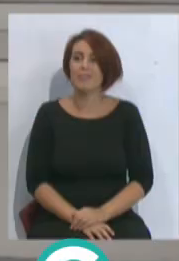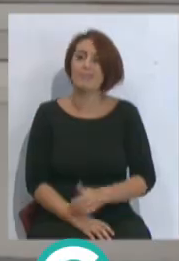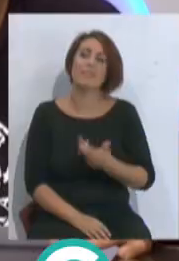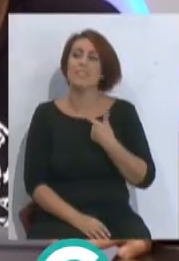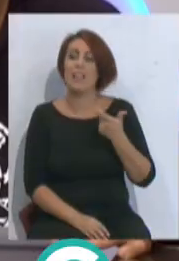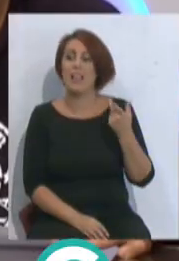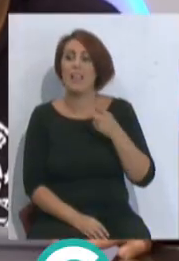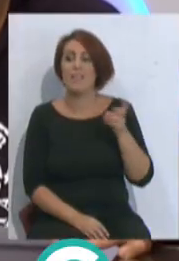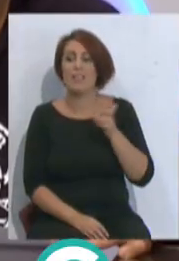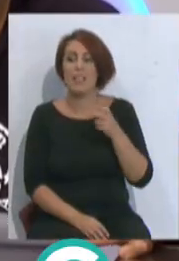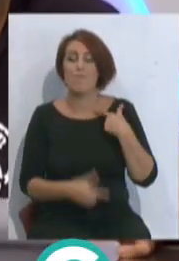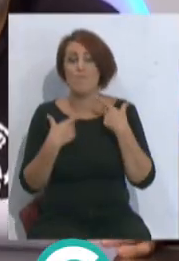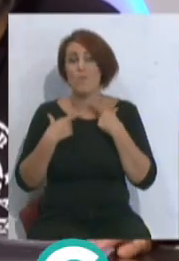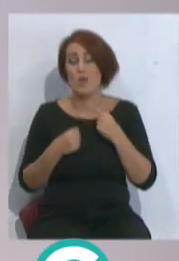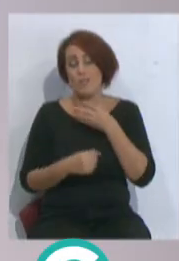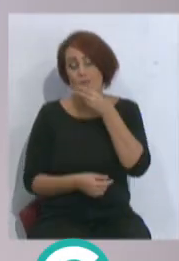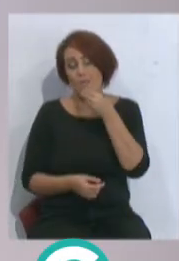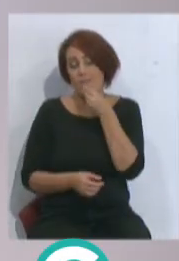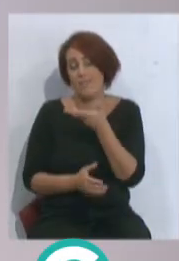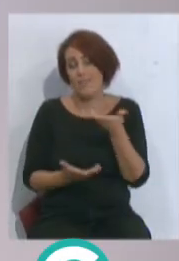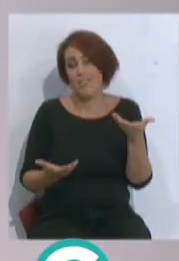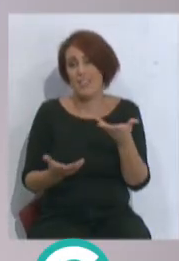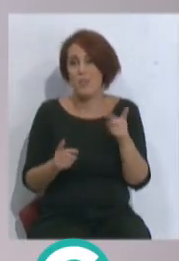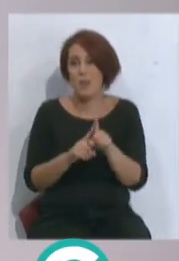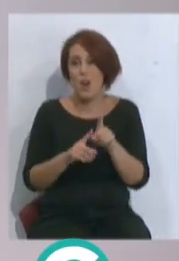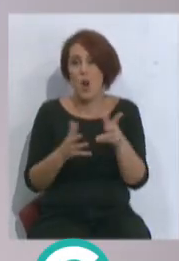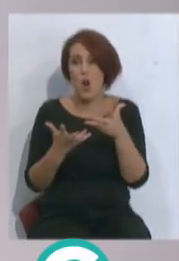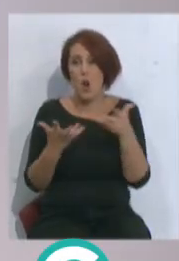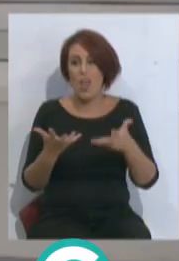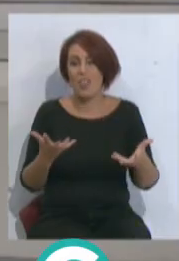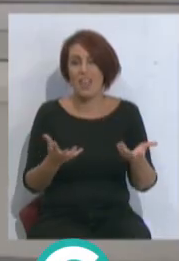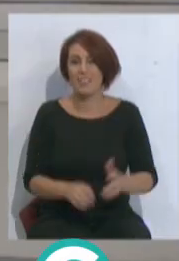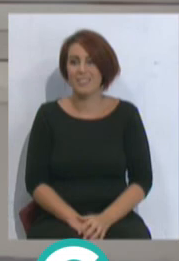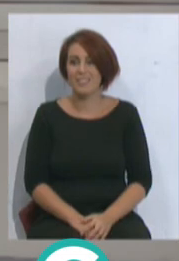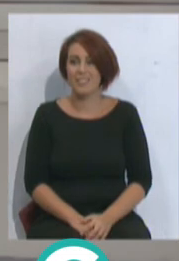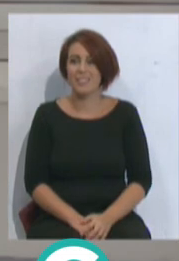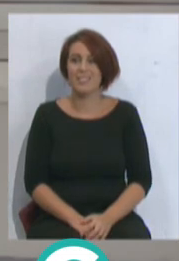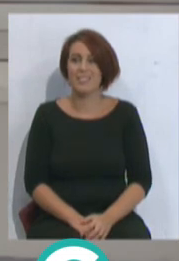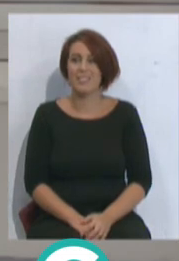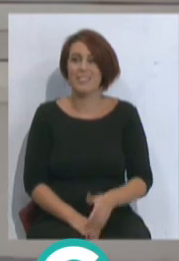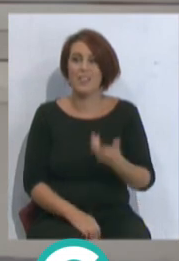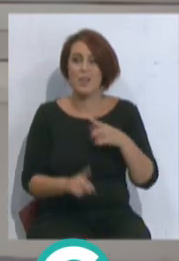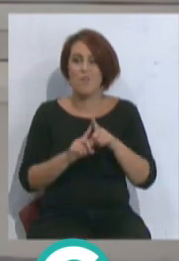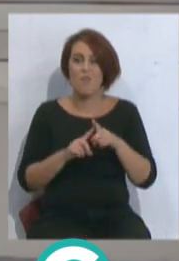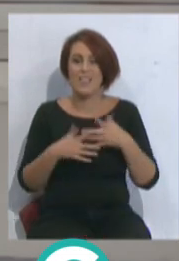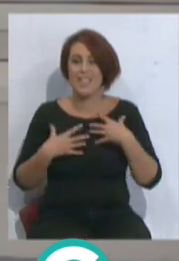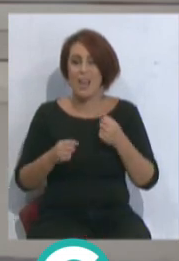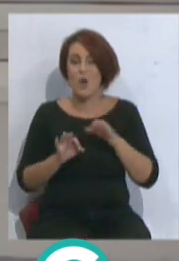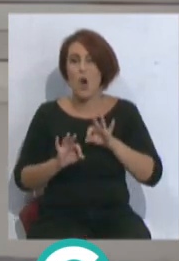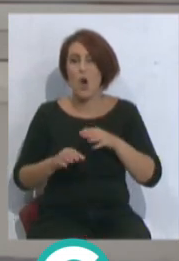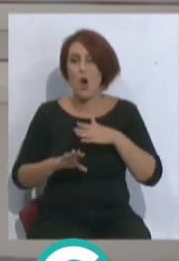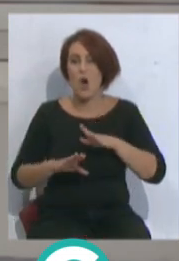urgencia, viene de urgencialismo con el político. Viene de urgencia, ¿no? Y tiene el color de urgencia, tiene el color de... El de sanitario. El de sanitario.